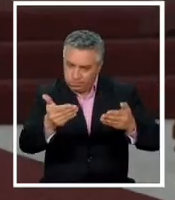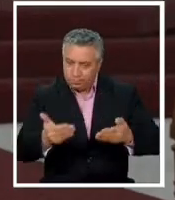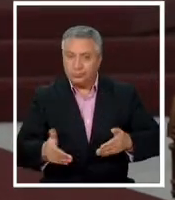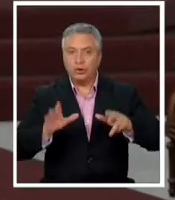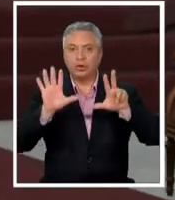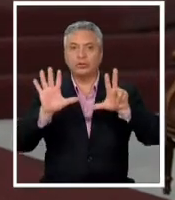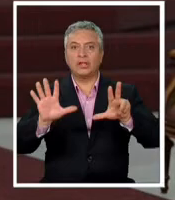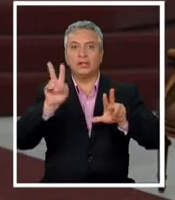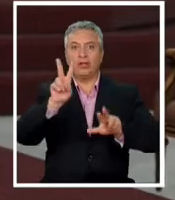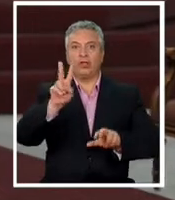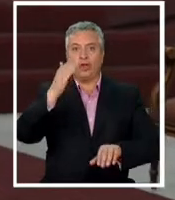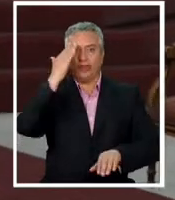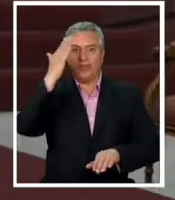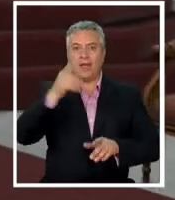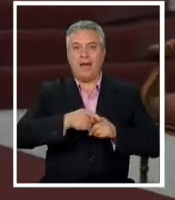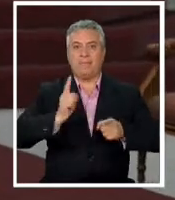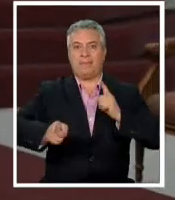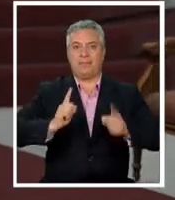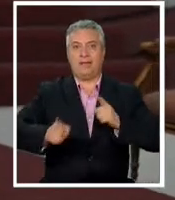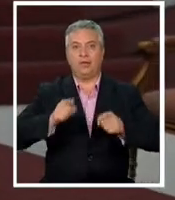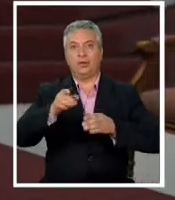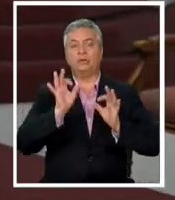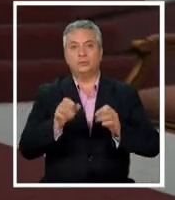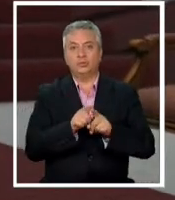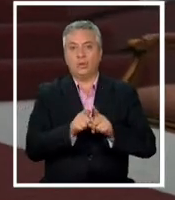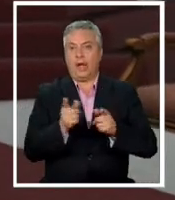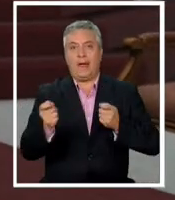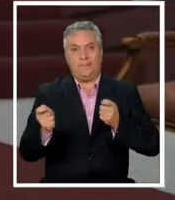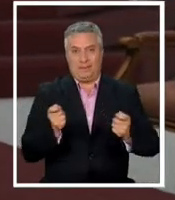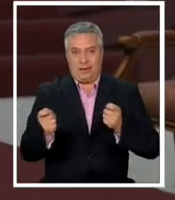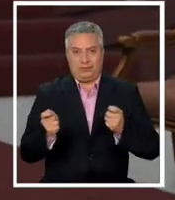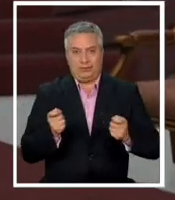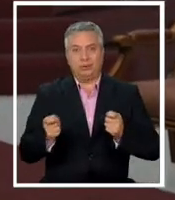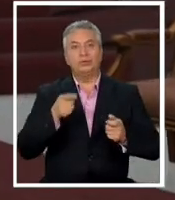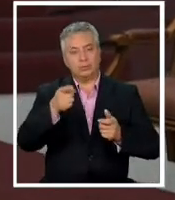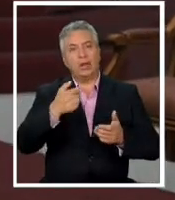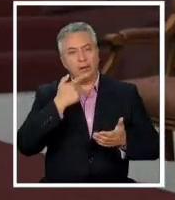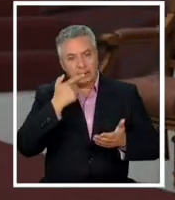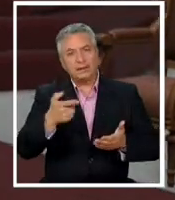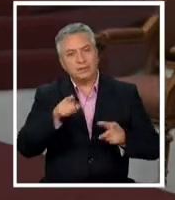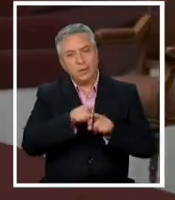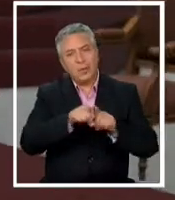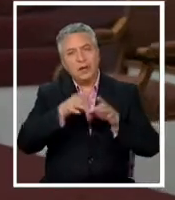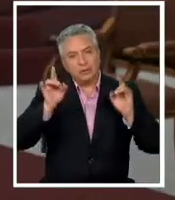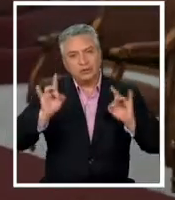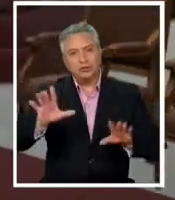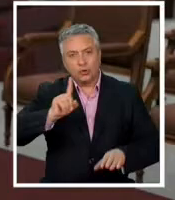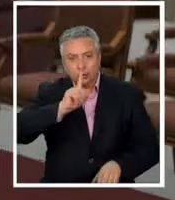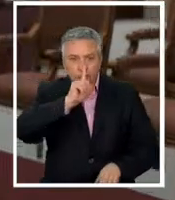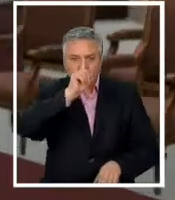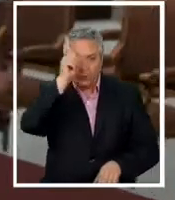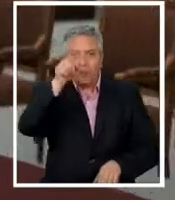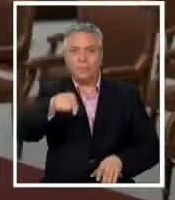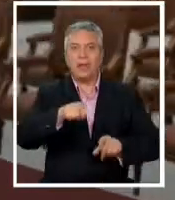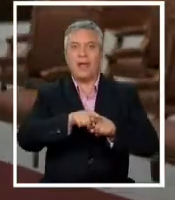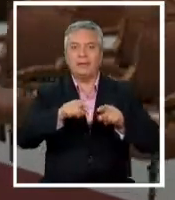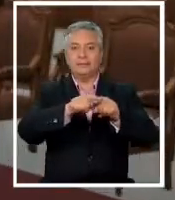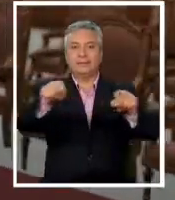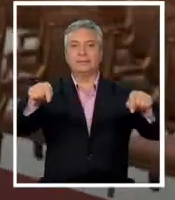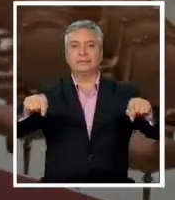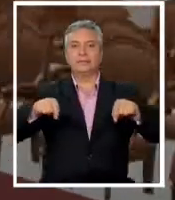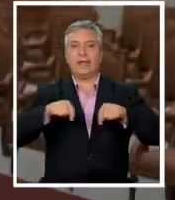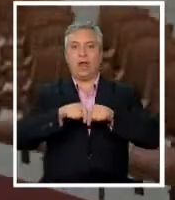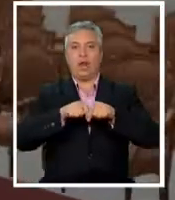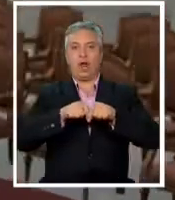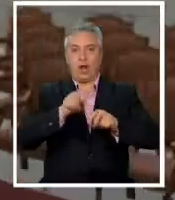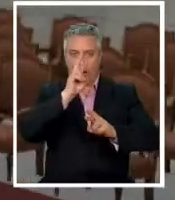días de mandato y las proyecciones de su administración. El discurso se realizará, como es de costumbre, en el Salón de Honor de la Sede Legislativa,